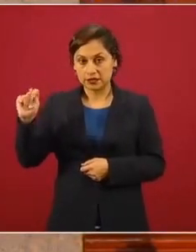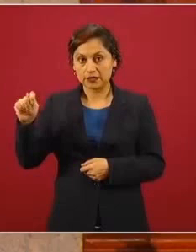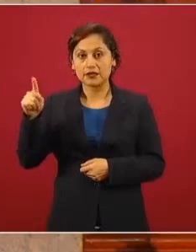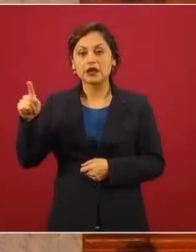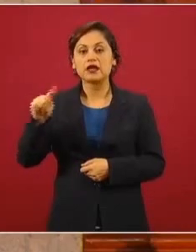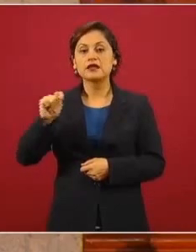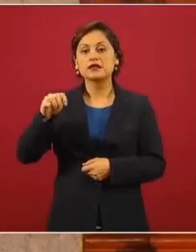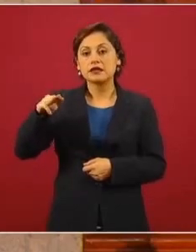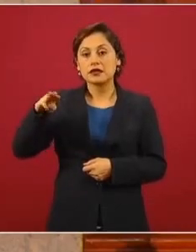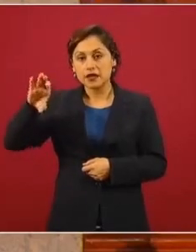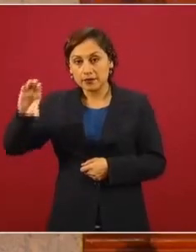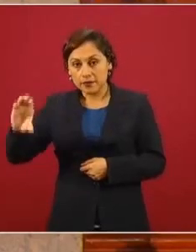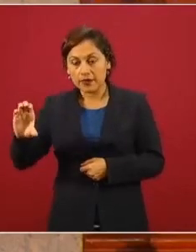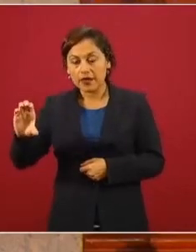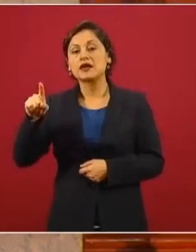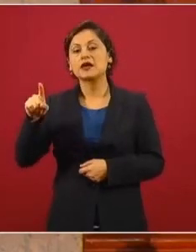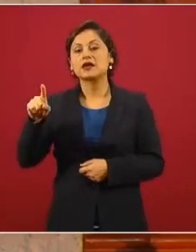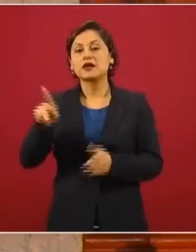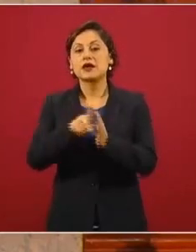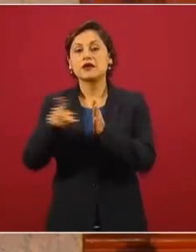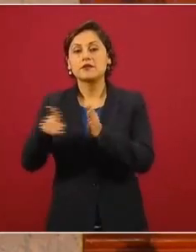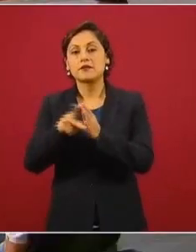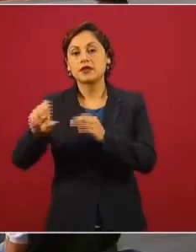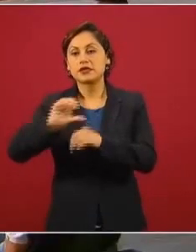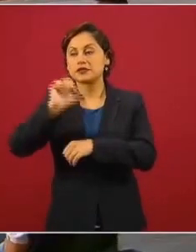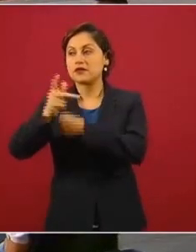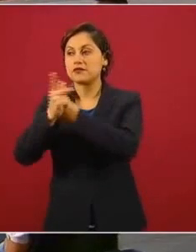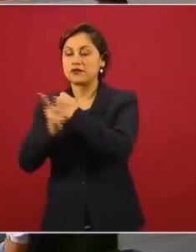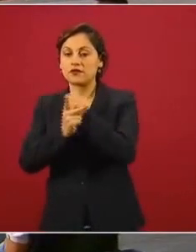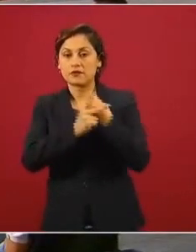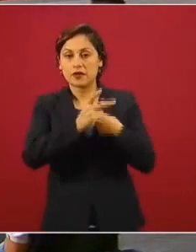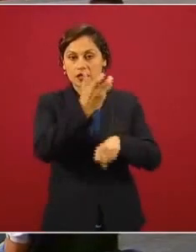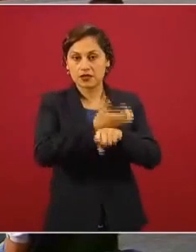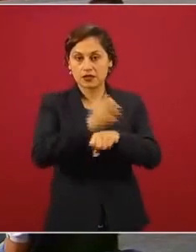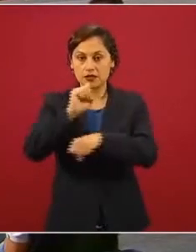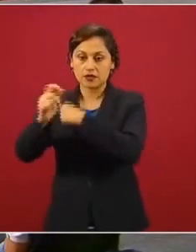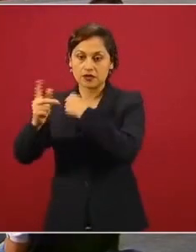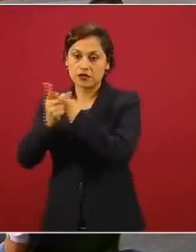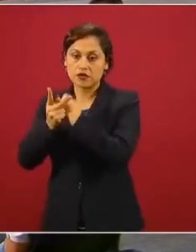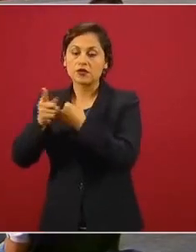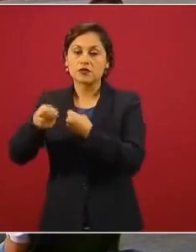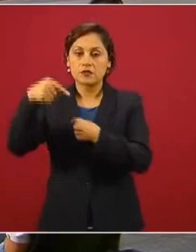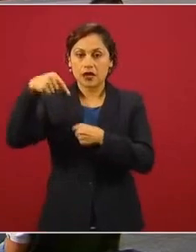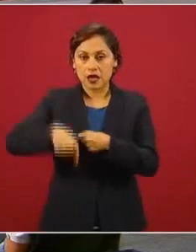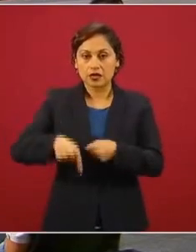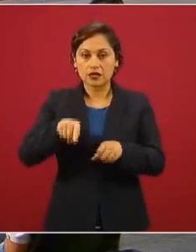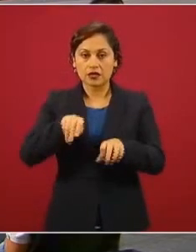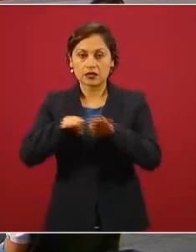-MEC, prensa extranjera de Estados Unidos y Europa, corresponsales extranjeros en México.